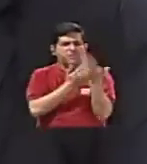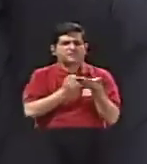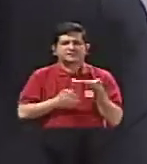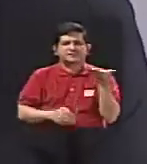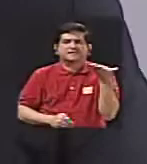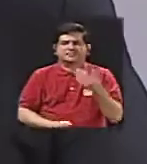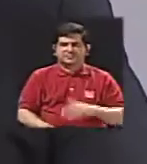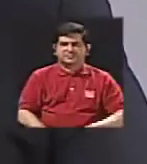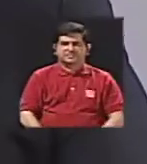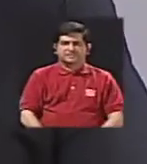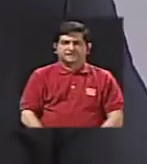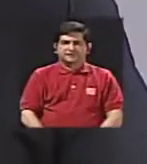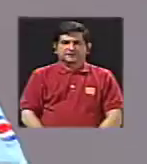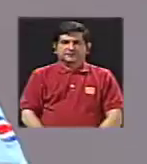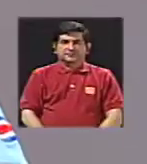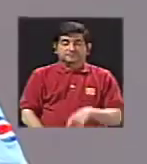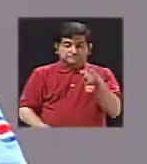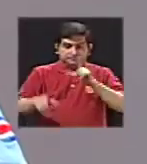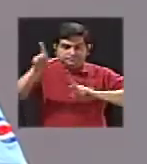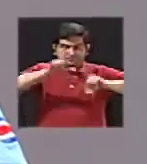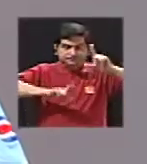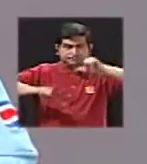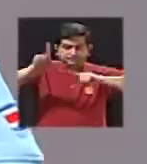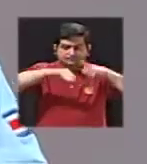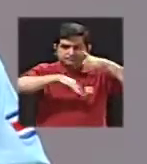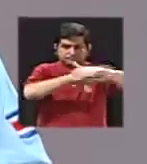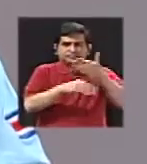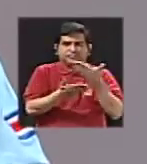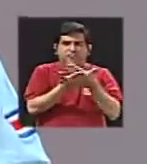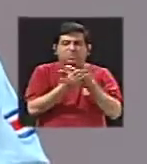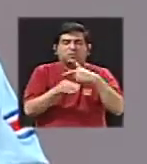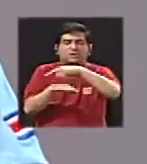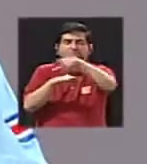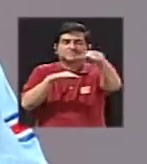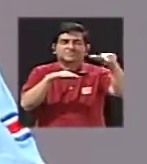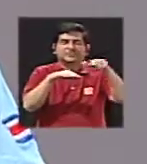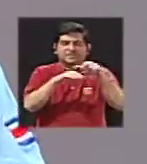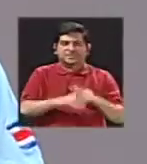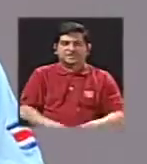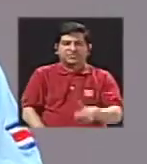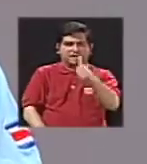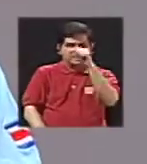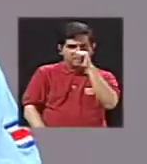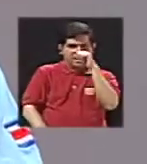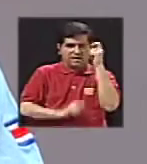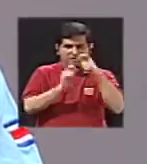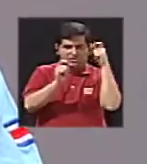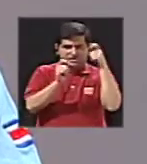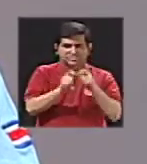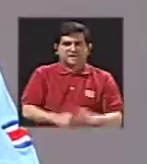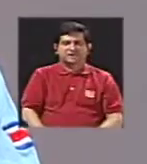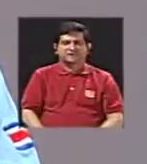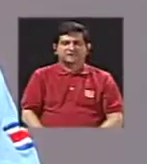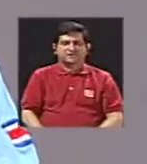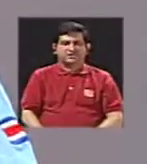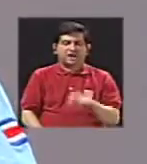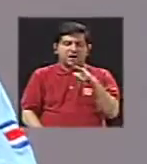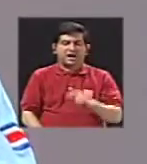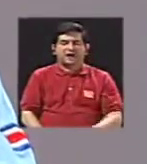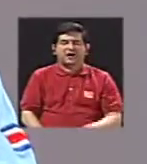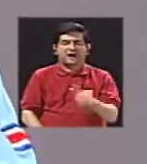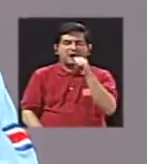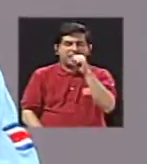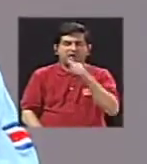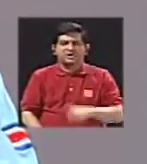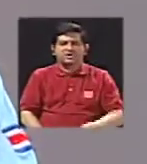obtener? Sí en estos laboratorios pues enviamos muestras de los lagos del agua propiamente los fríos volcánicos ya sean aguas